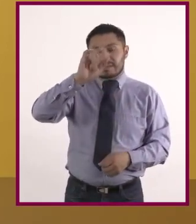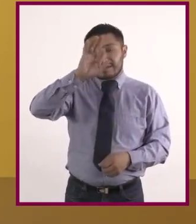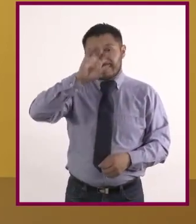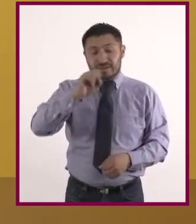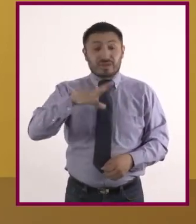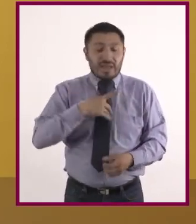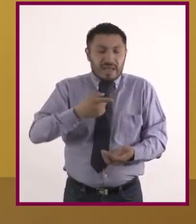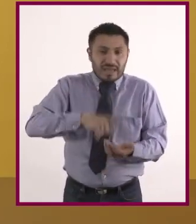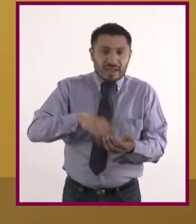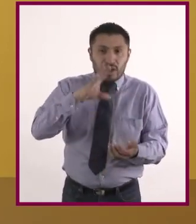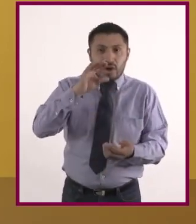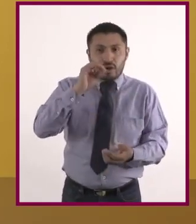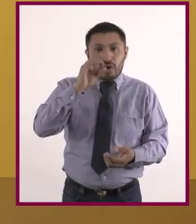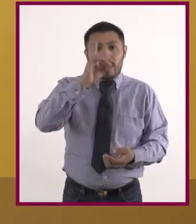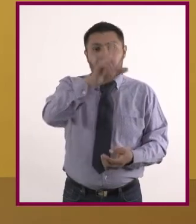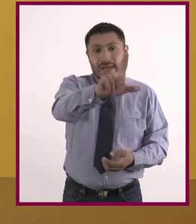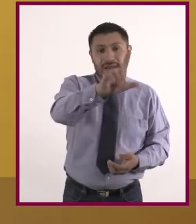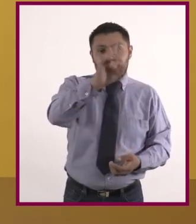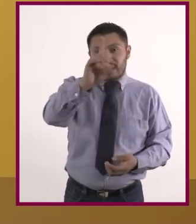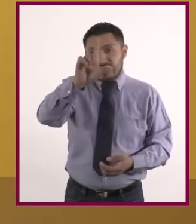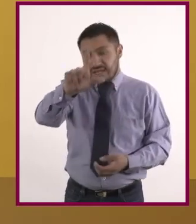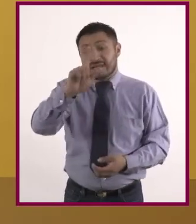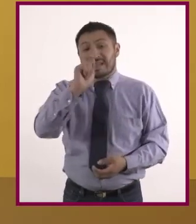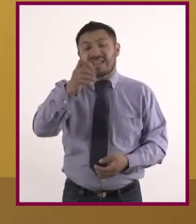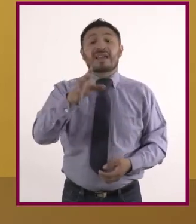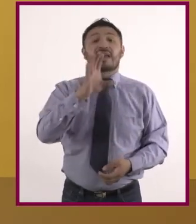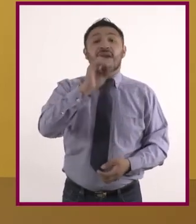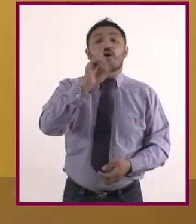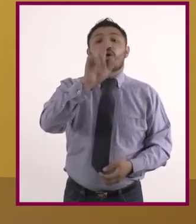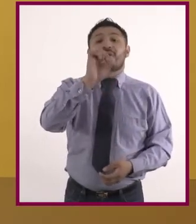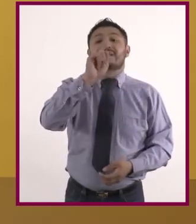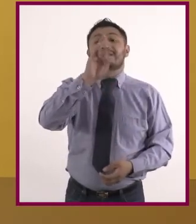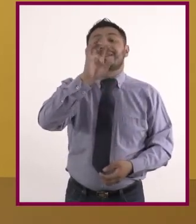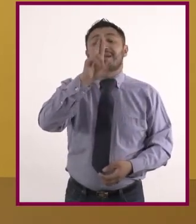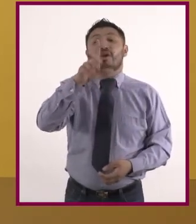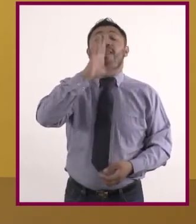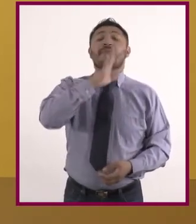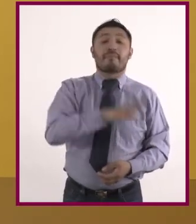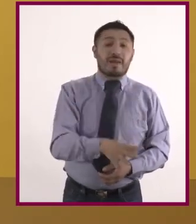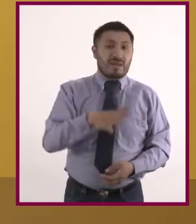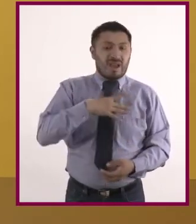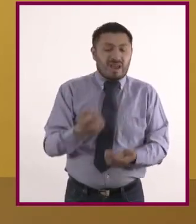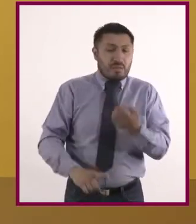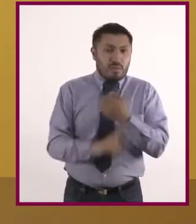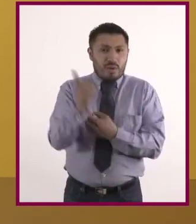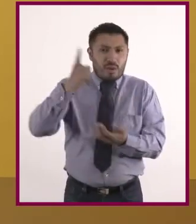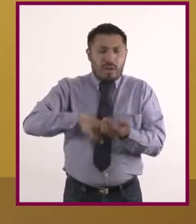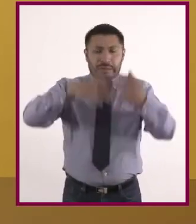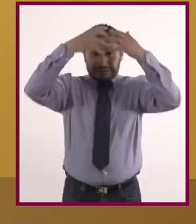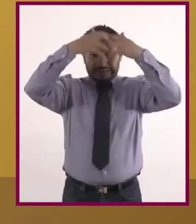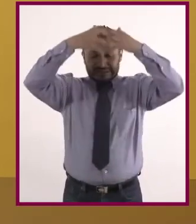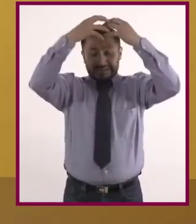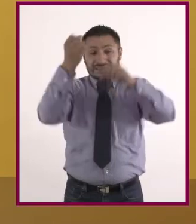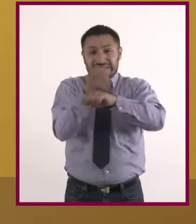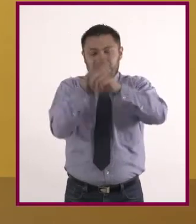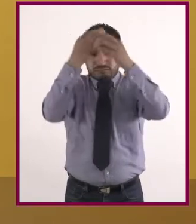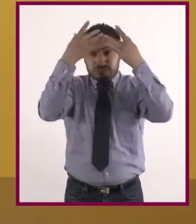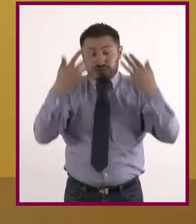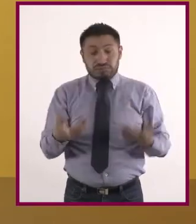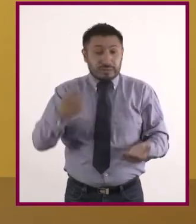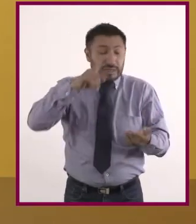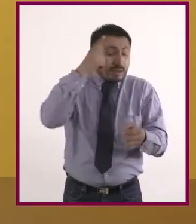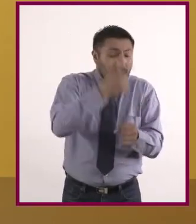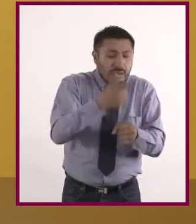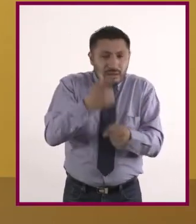colesterol malo o LDL que ocasiona problemas cardíacos, diabetes y derrames cerebrales encontrados en carnes como